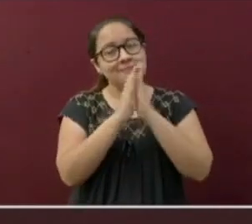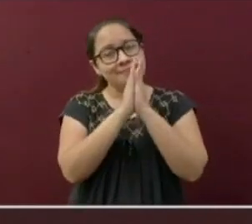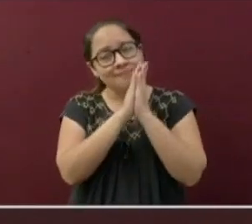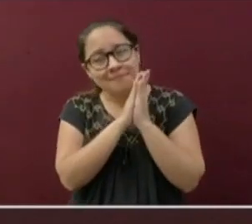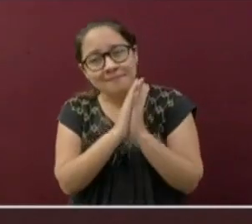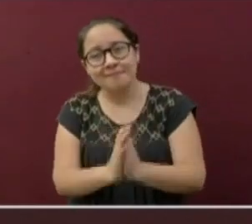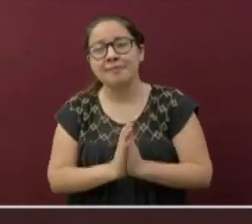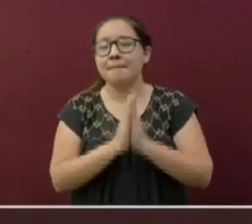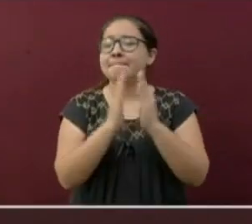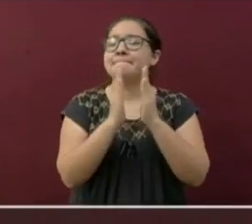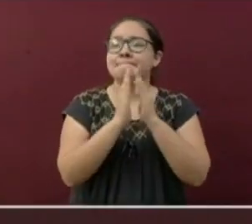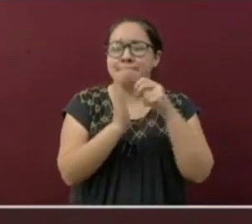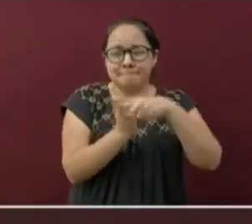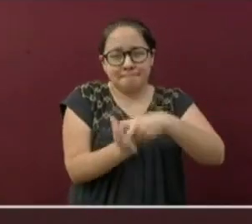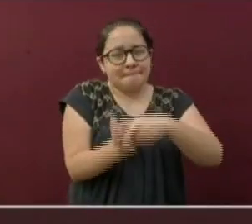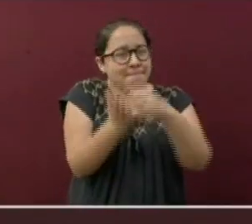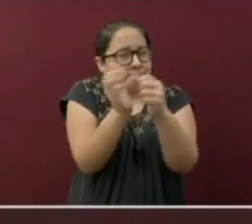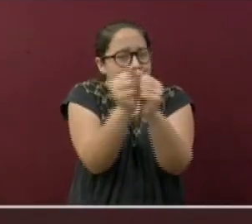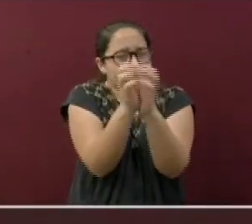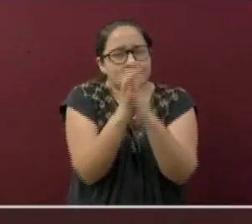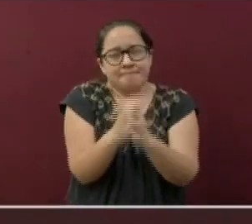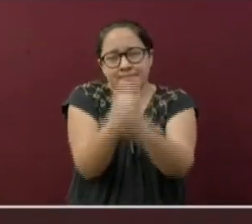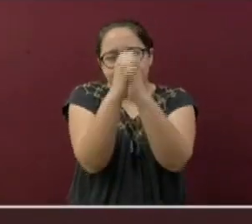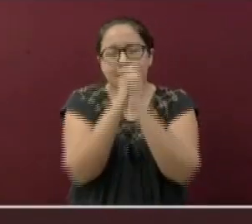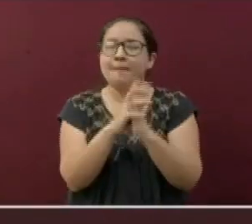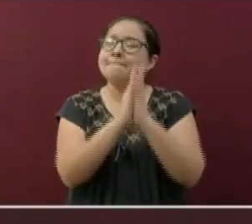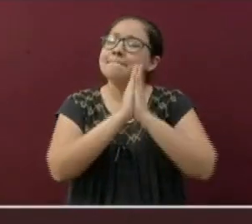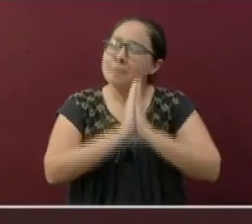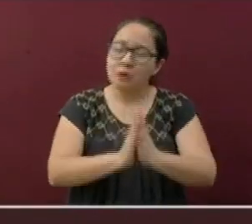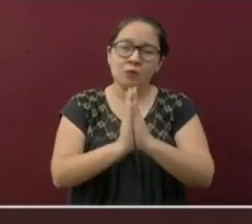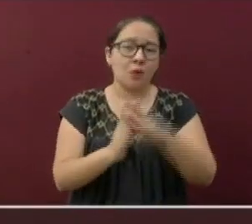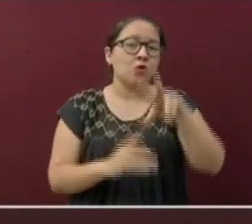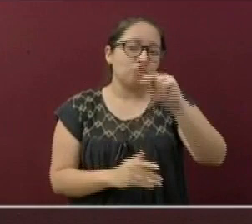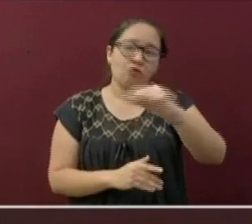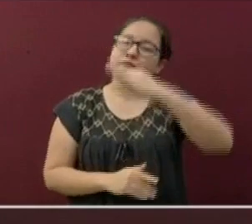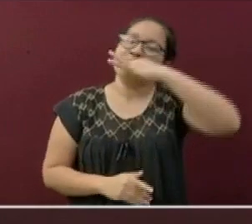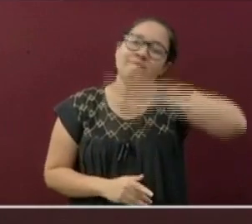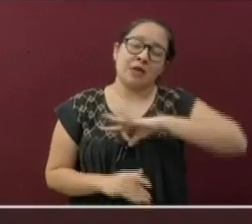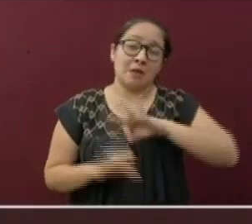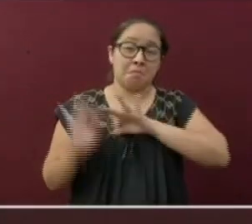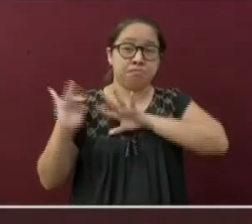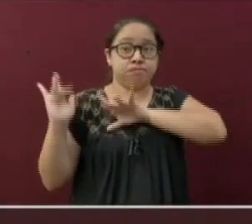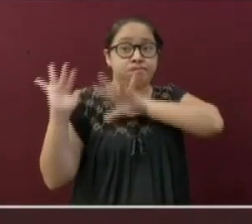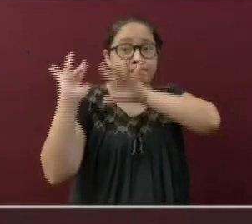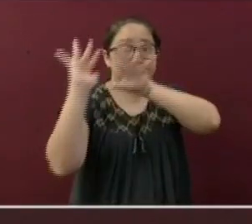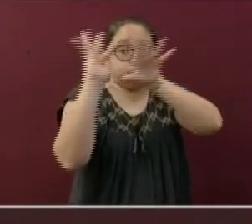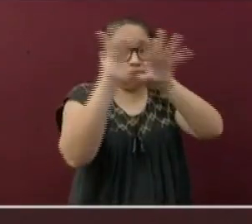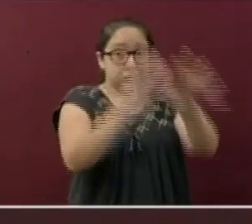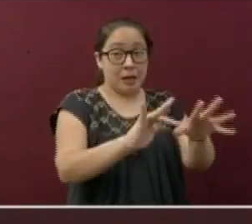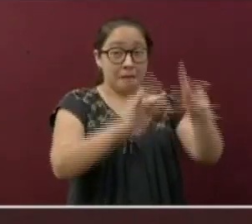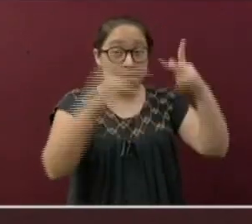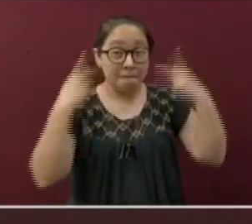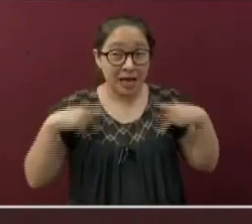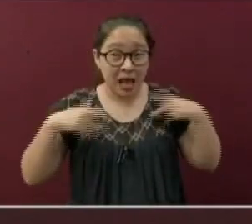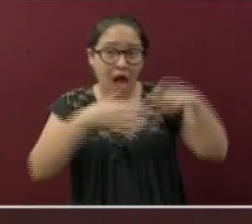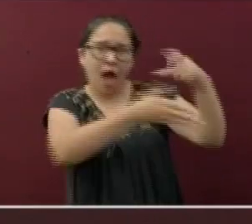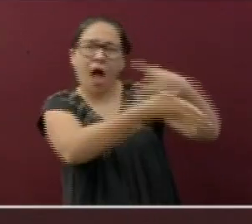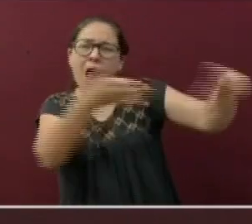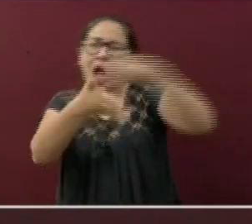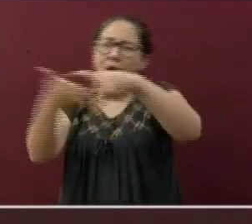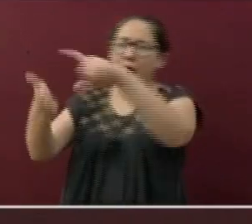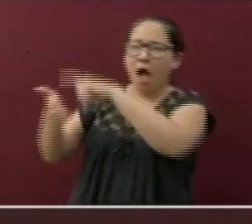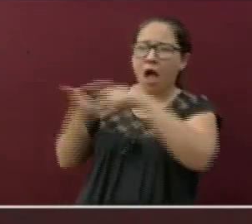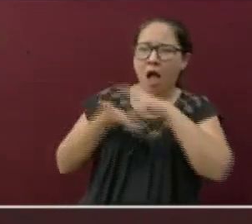pide a no realizar fiestas y evitar aglomeraciones por compras, por